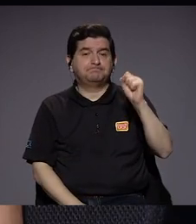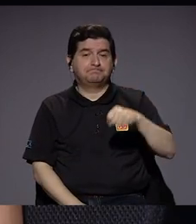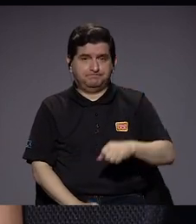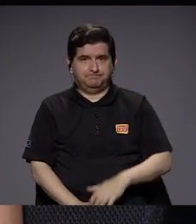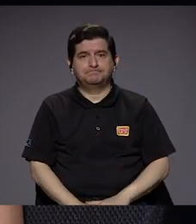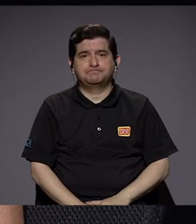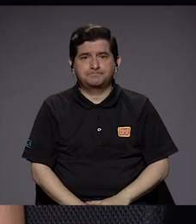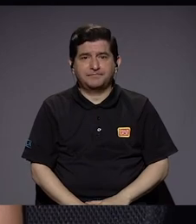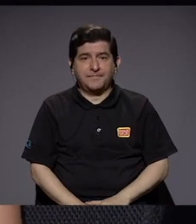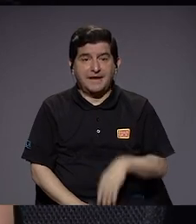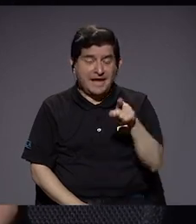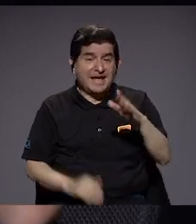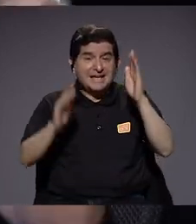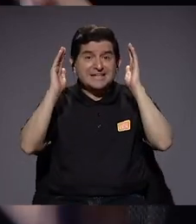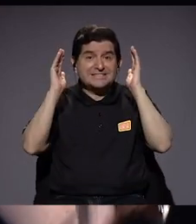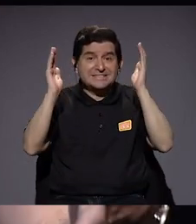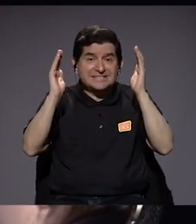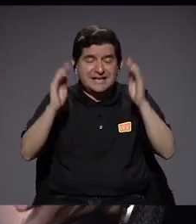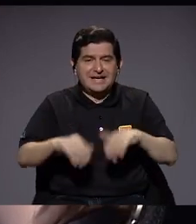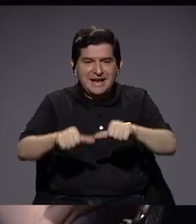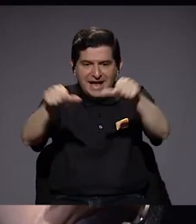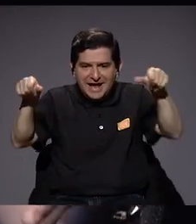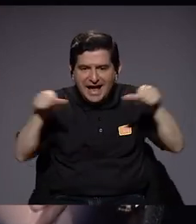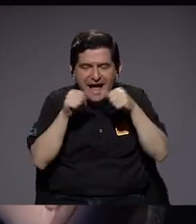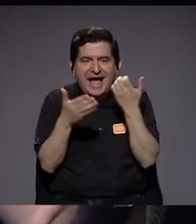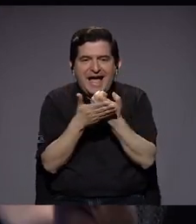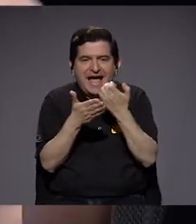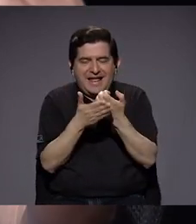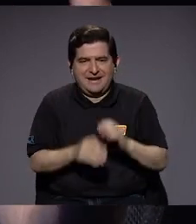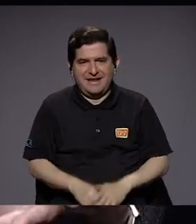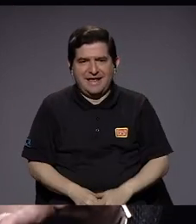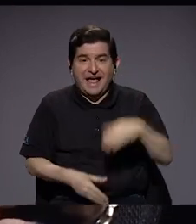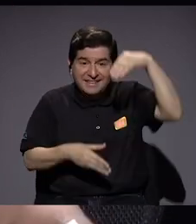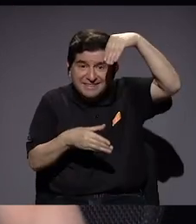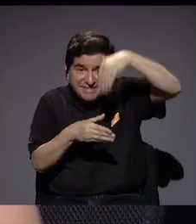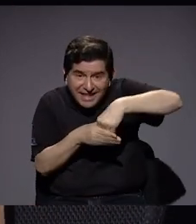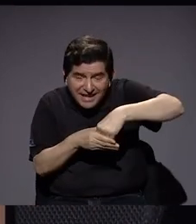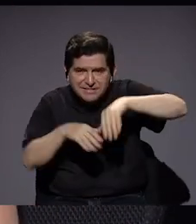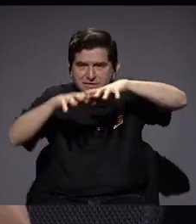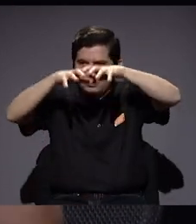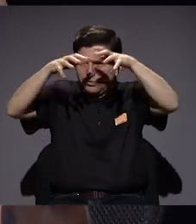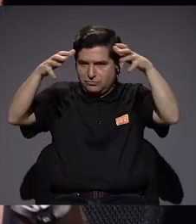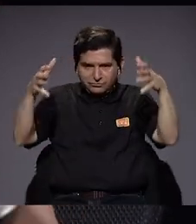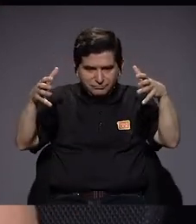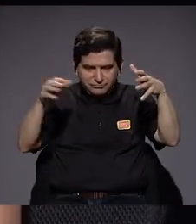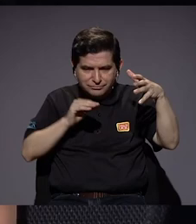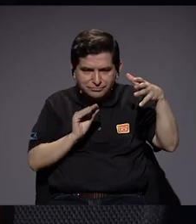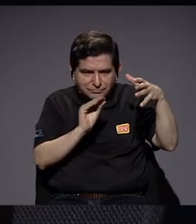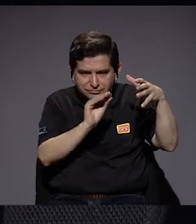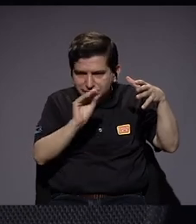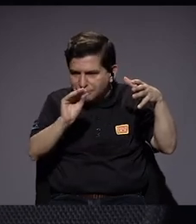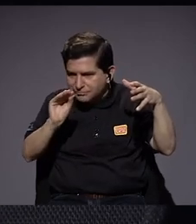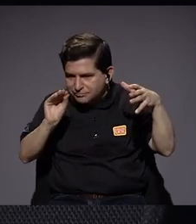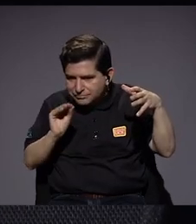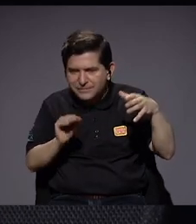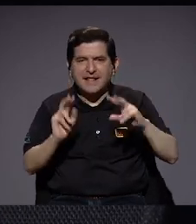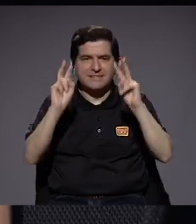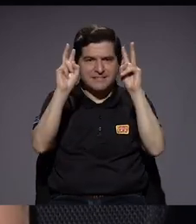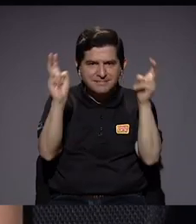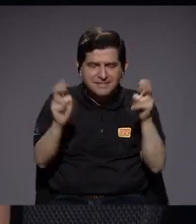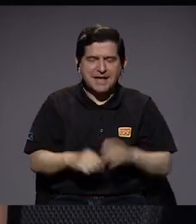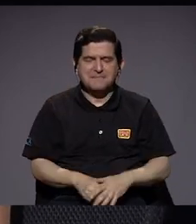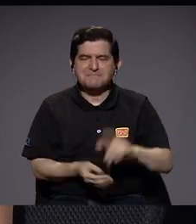el... Y es la gran sombrilla lo económico porque a su vez dentro de esa gran sombrilla tenemos el tema